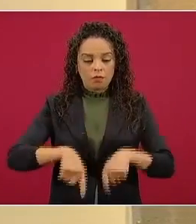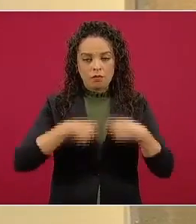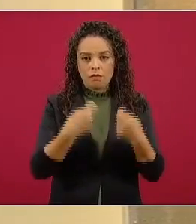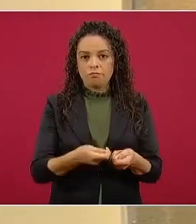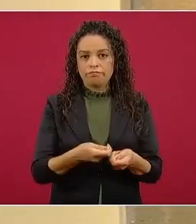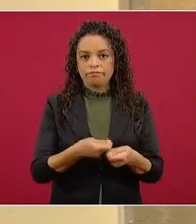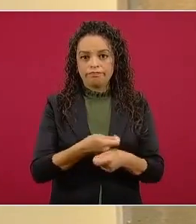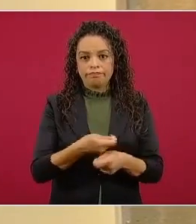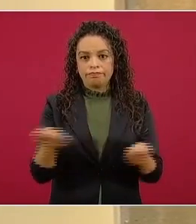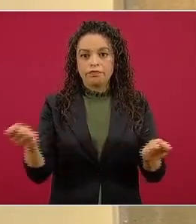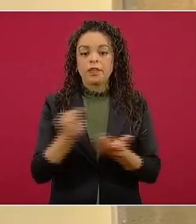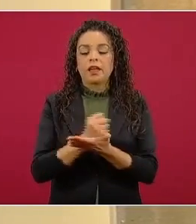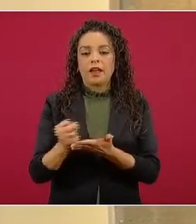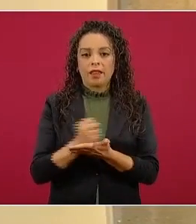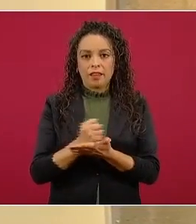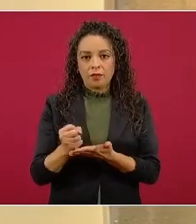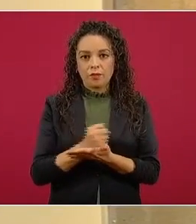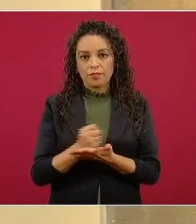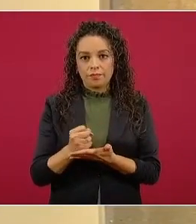su crédito.